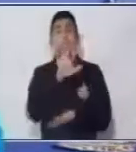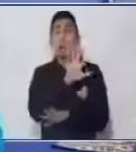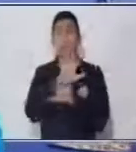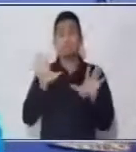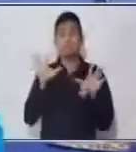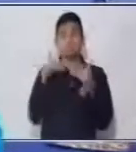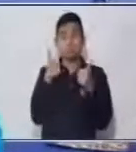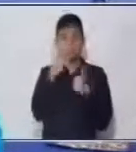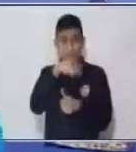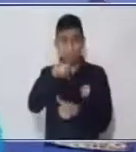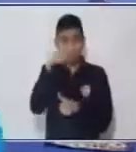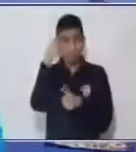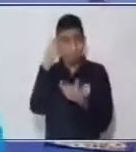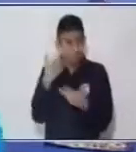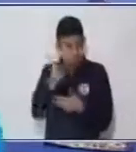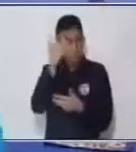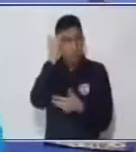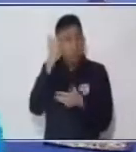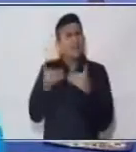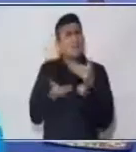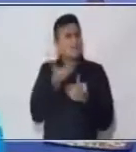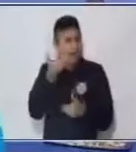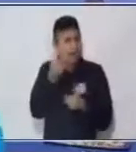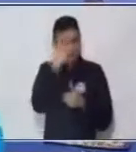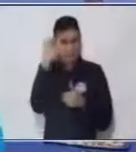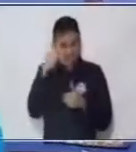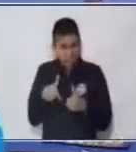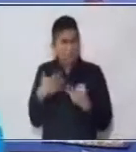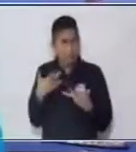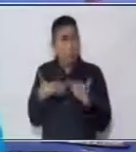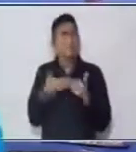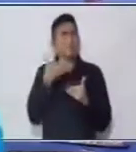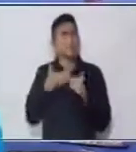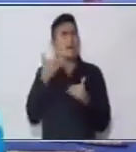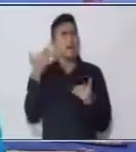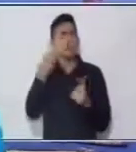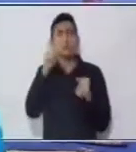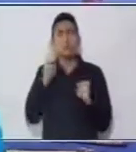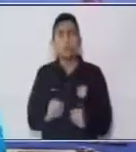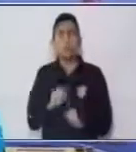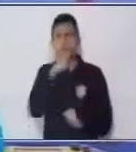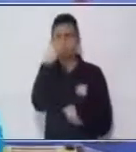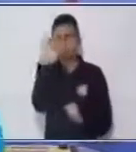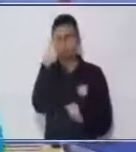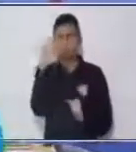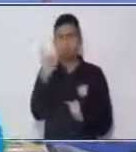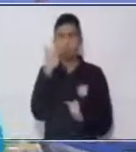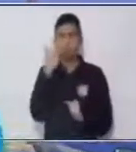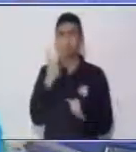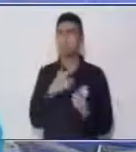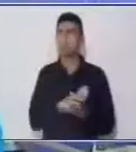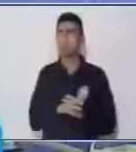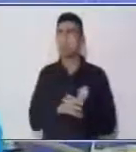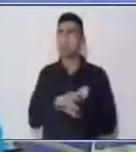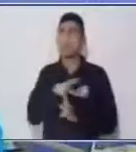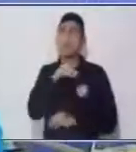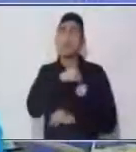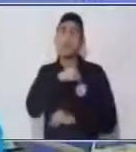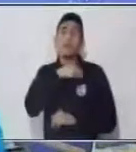el juego? Ven que fácil es trabajar este juego Vamos a ver Quiero